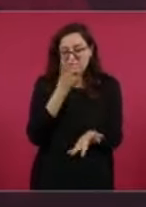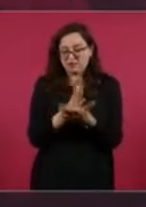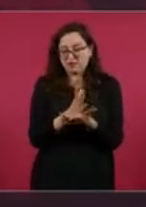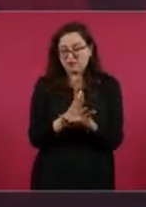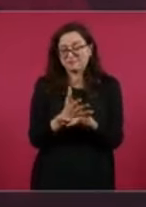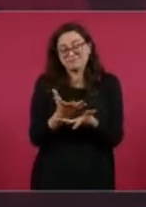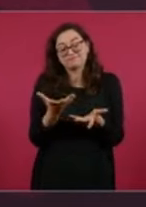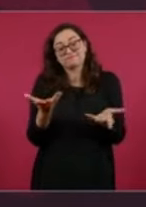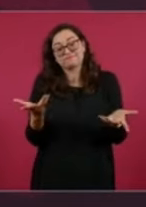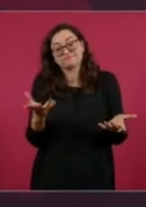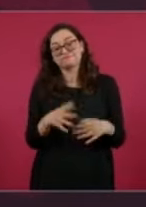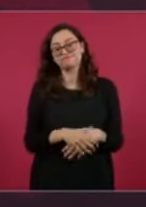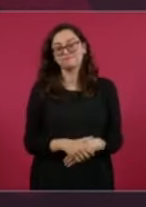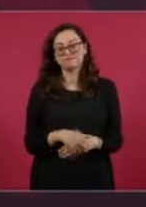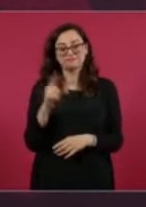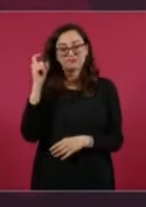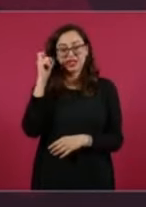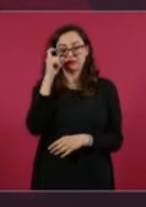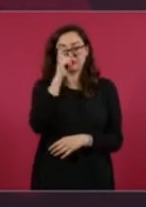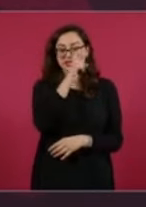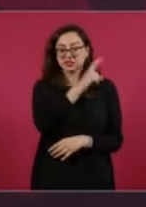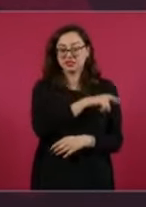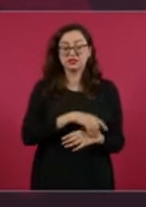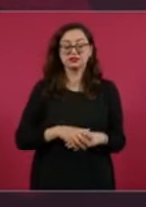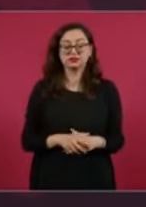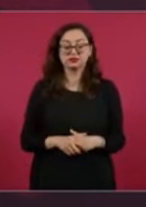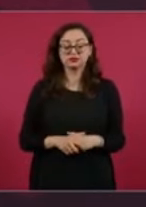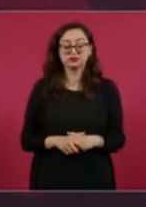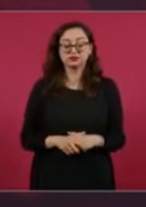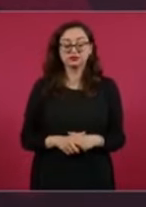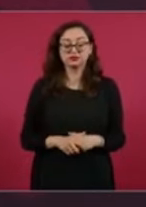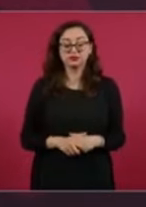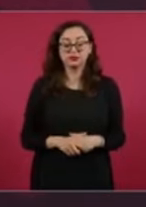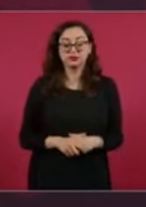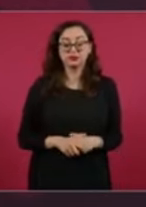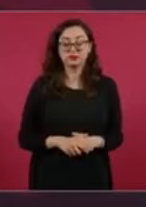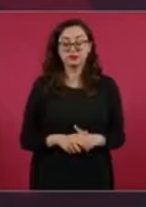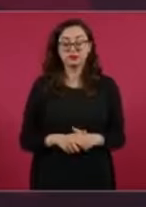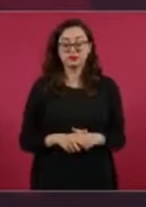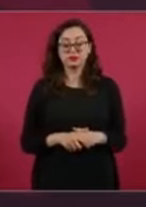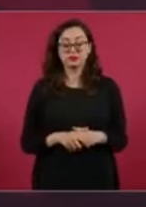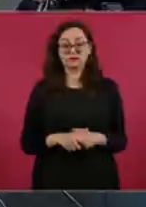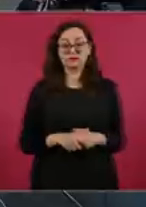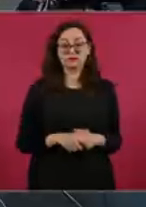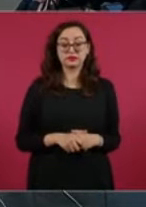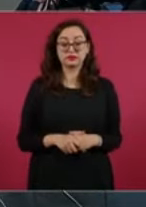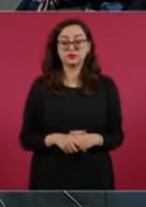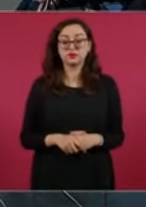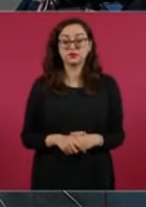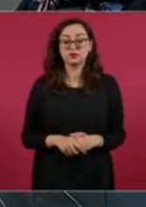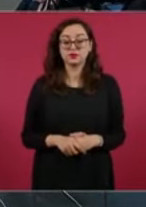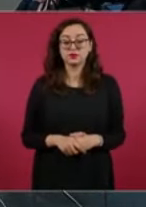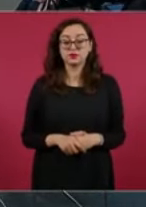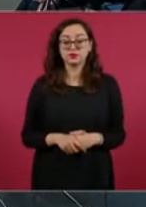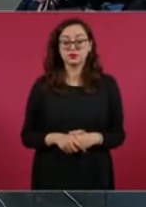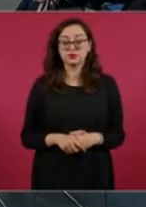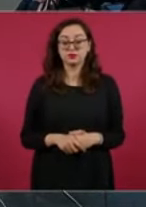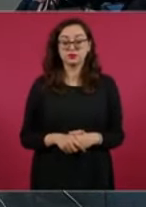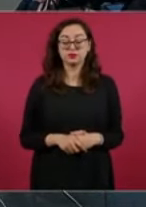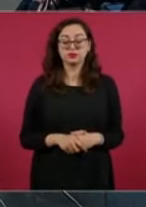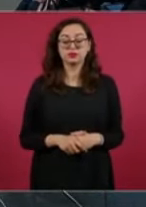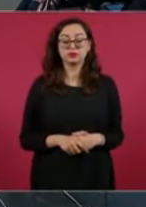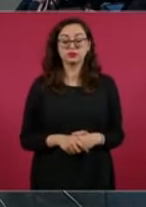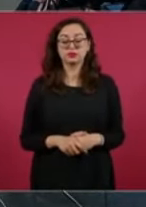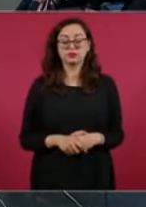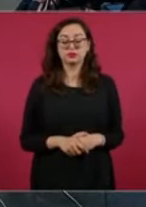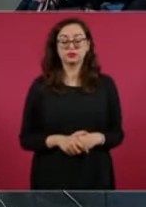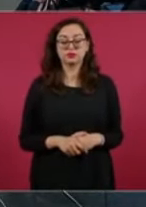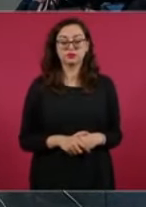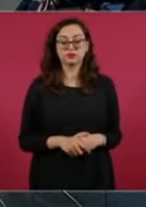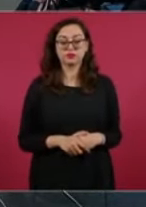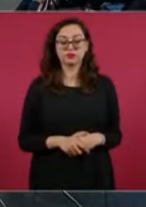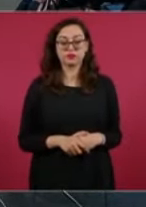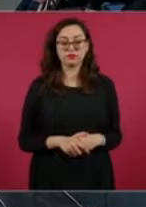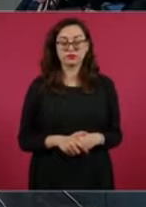una